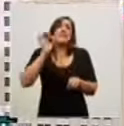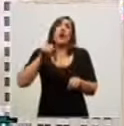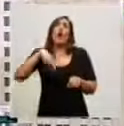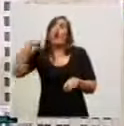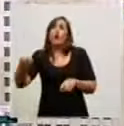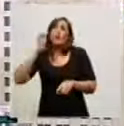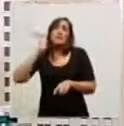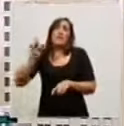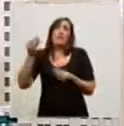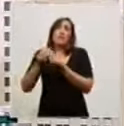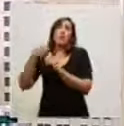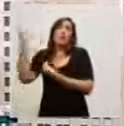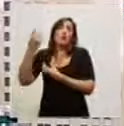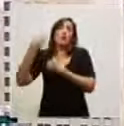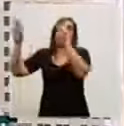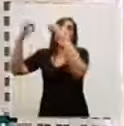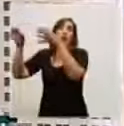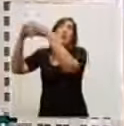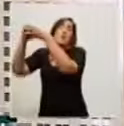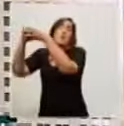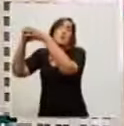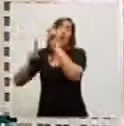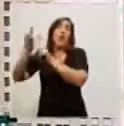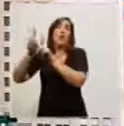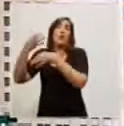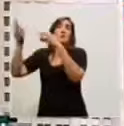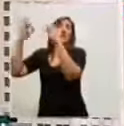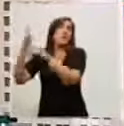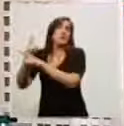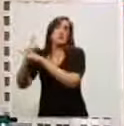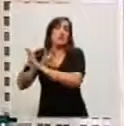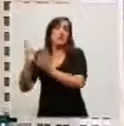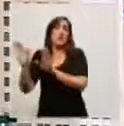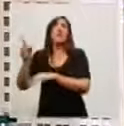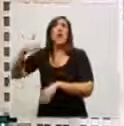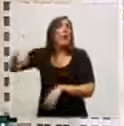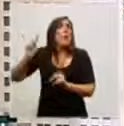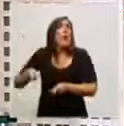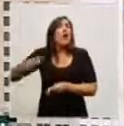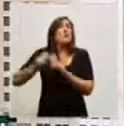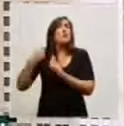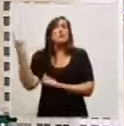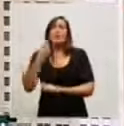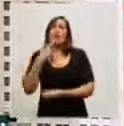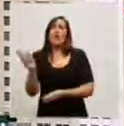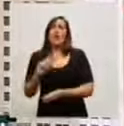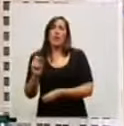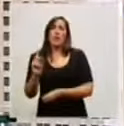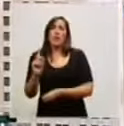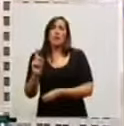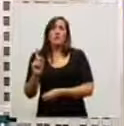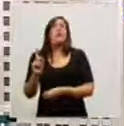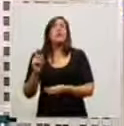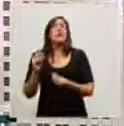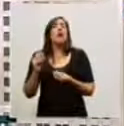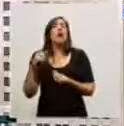quiénes son, que ya sabemos quiénes son, tarde o temprano no les llega. Y lo que más me preocupa es que no se den cuenta de eso y algunos todavía los vuelvan,